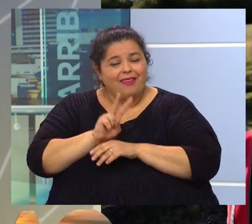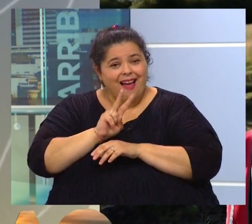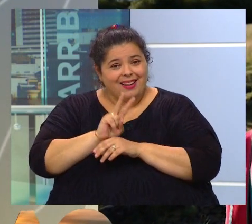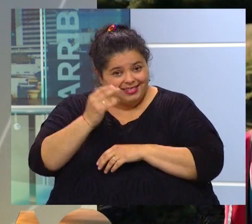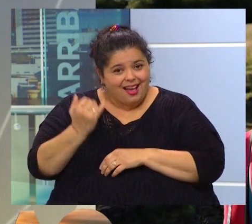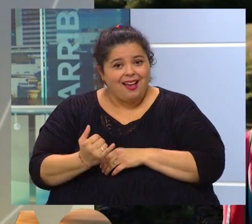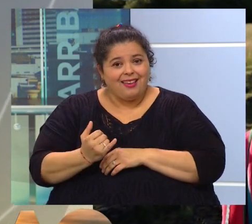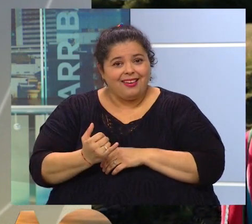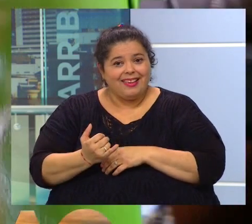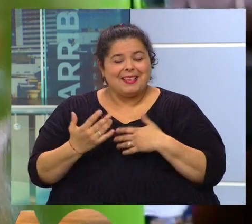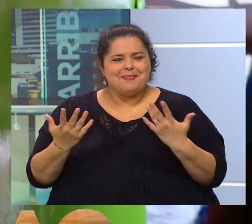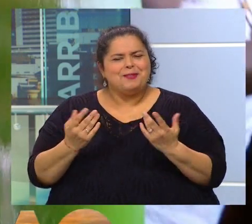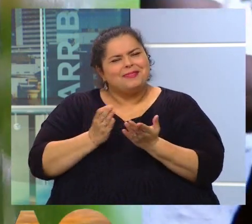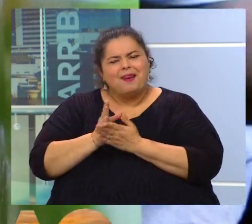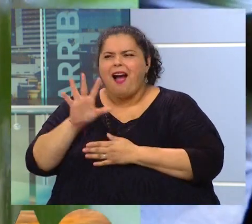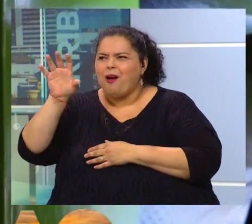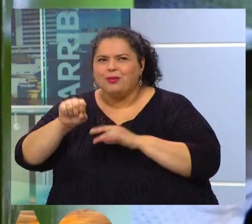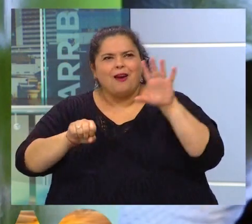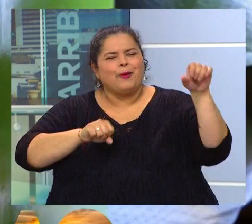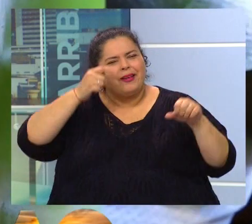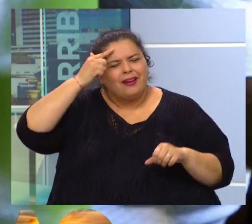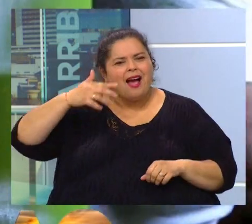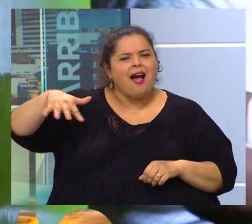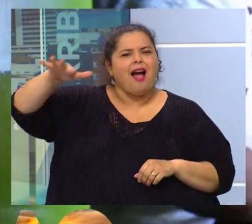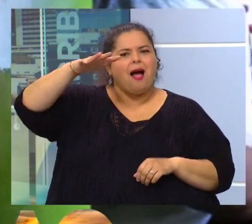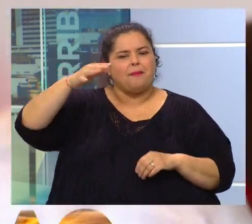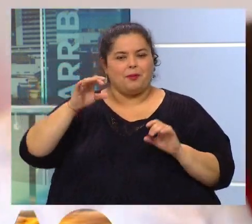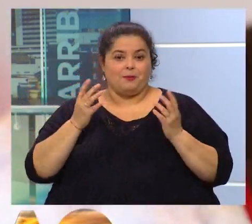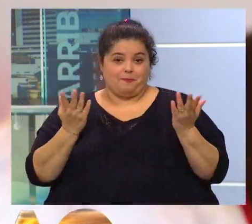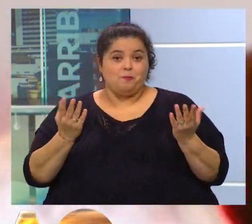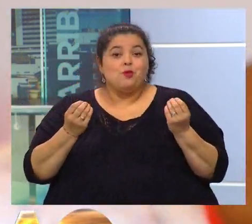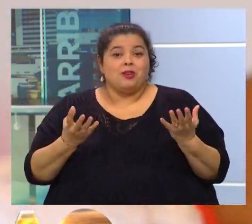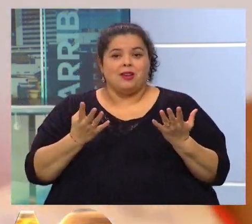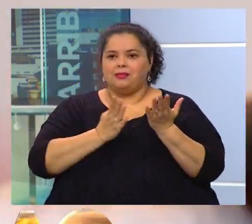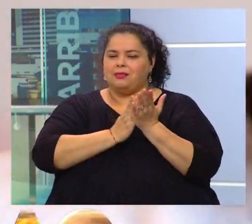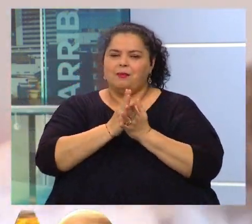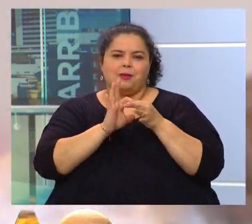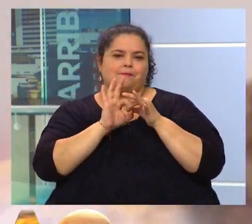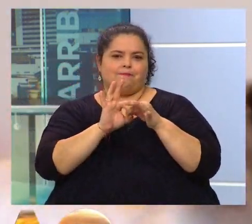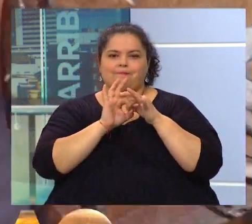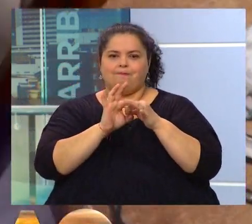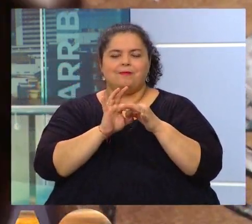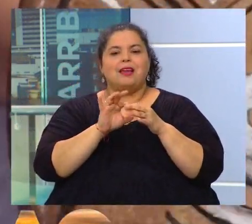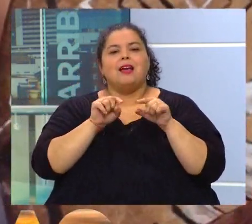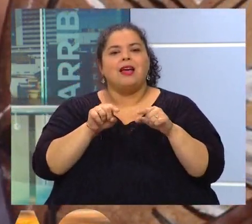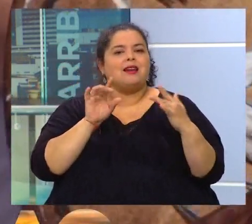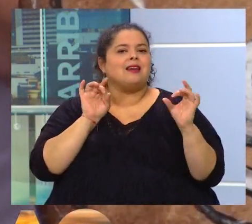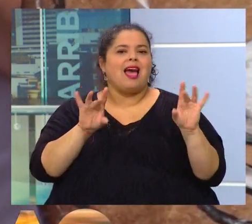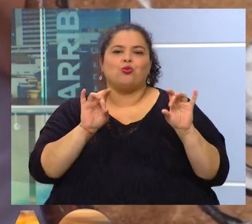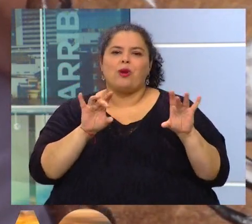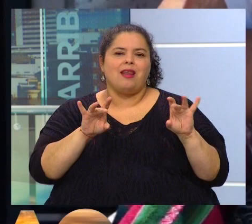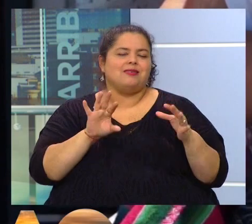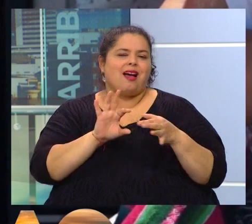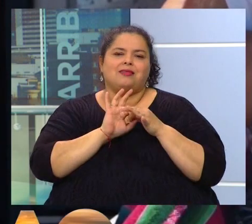¿no? Pero, ¿cómo es eso? Porque hay un vínculo muy fuerte con la naturaleza en casi todas las historias, ¿no? Sí. Bueno,